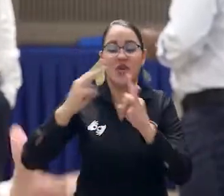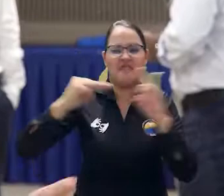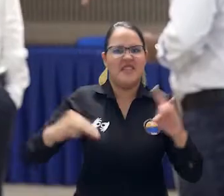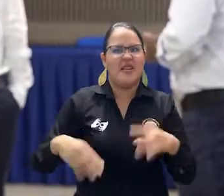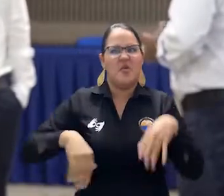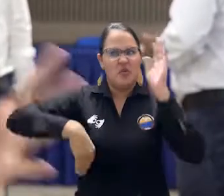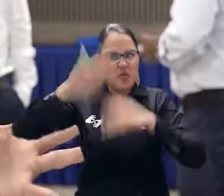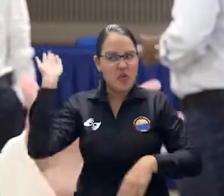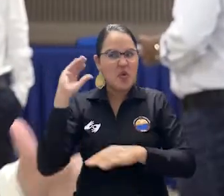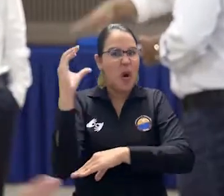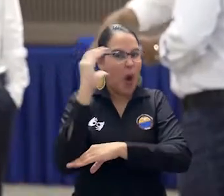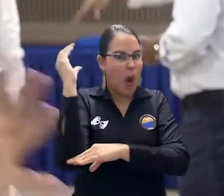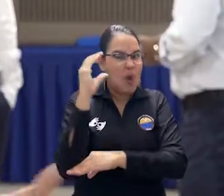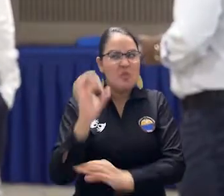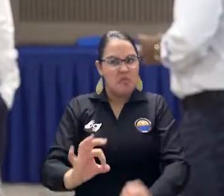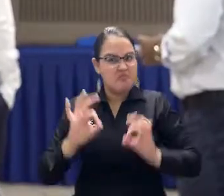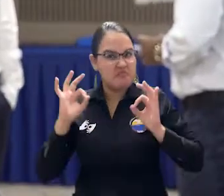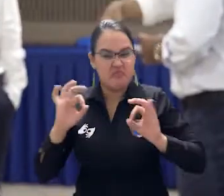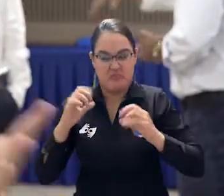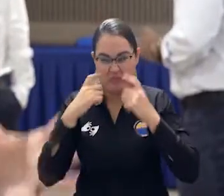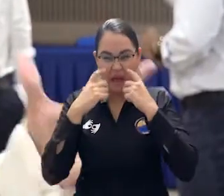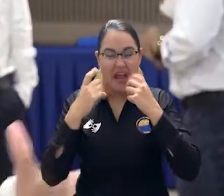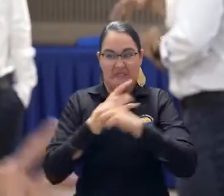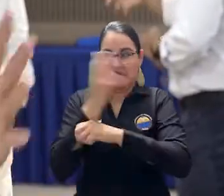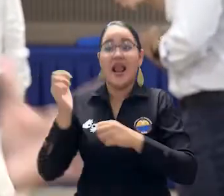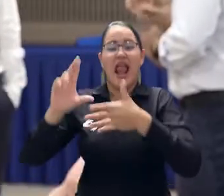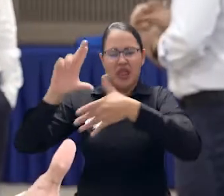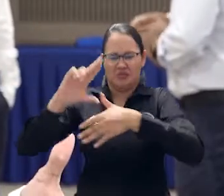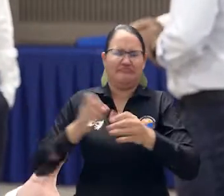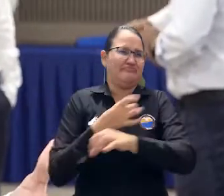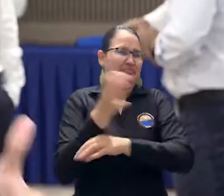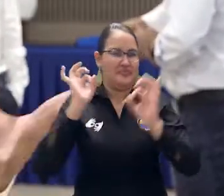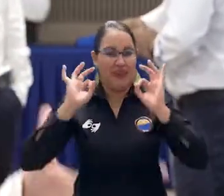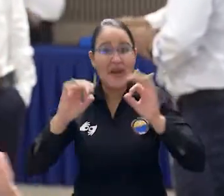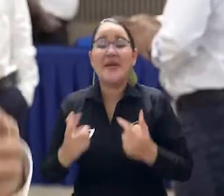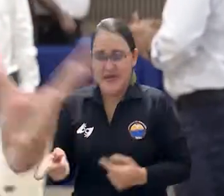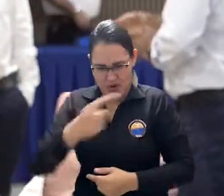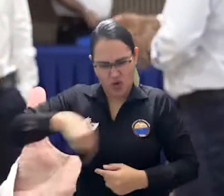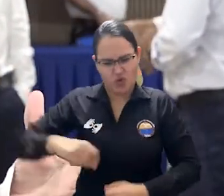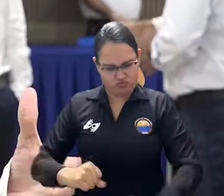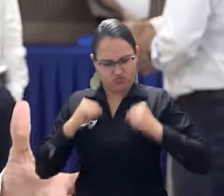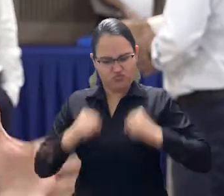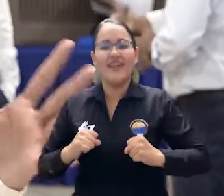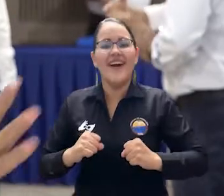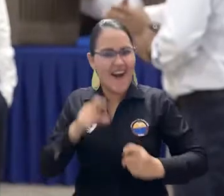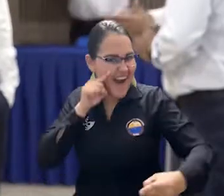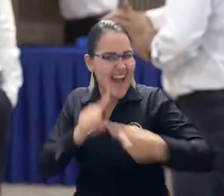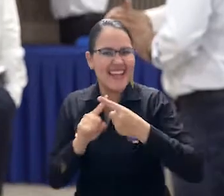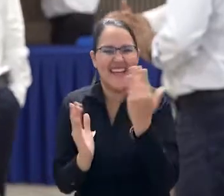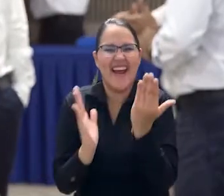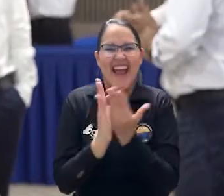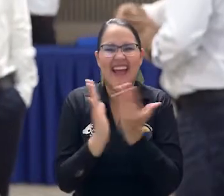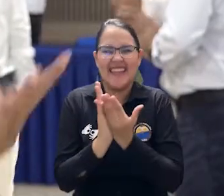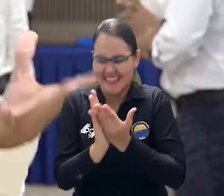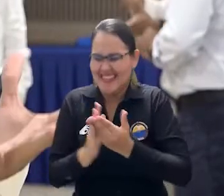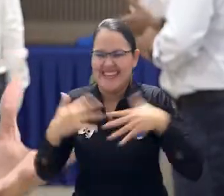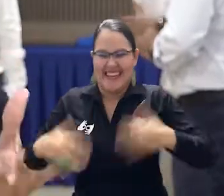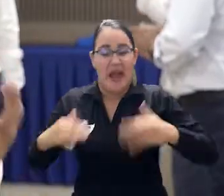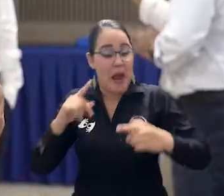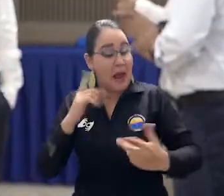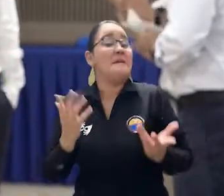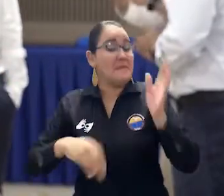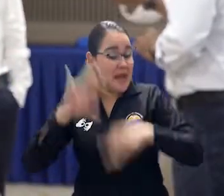una de las mejores de Colombia, una de las mejores de Latinoamérica. Y qué mejor oportunidad que ponernos de pie y llegar